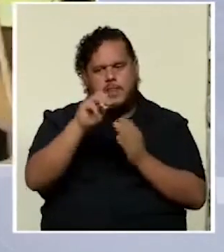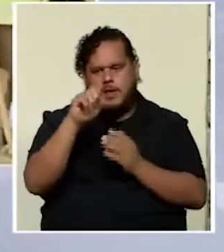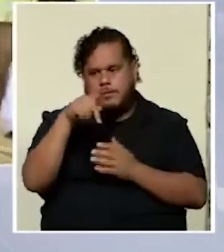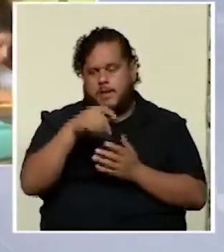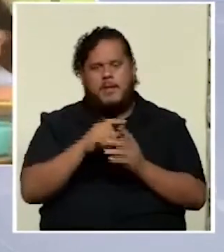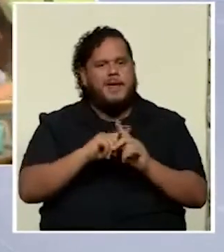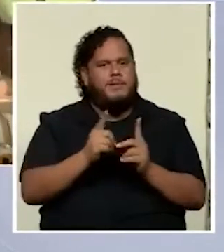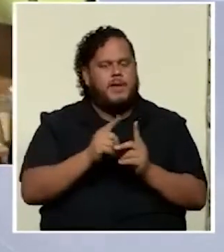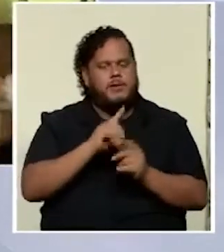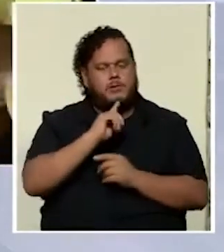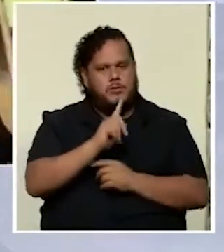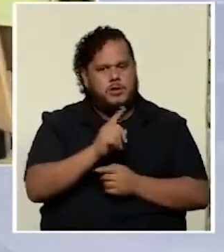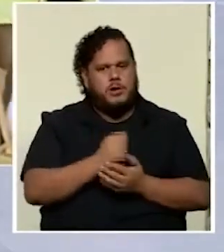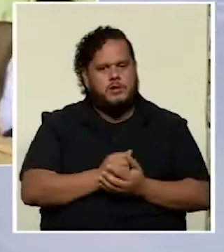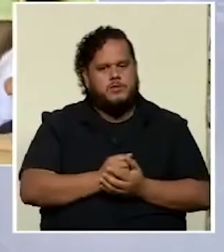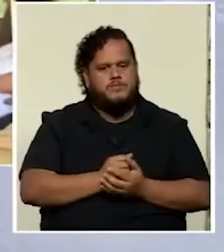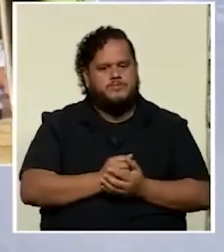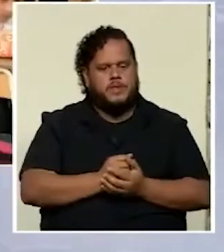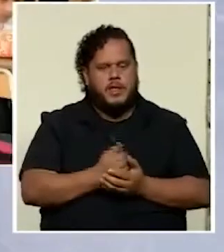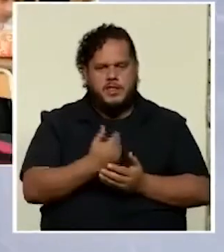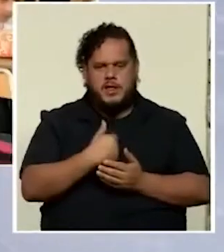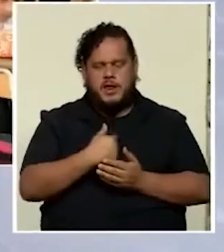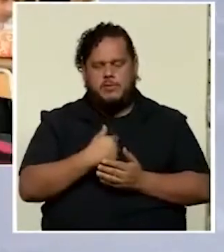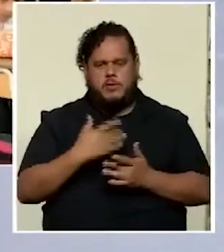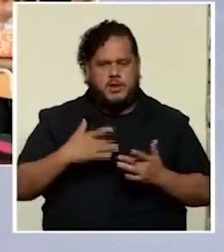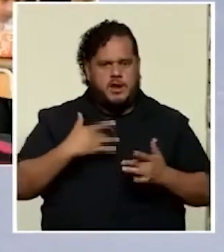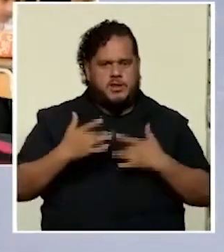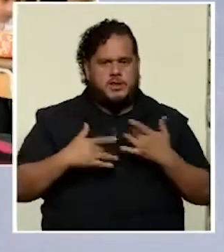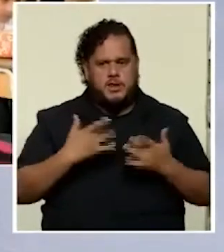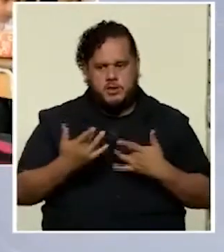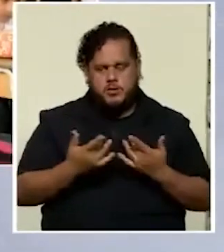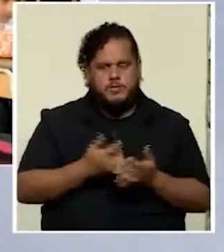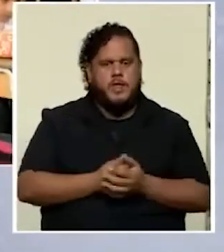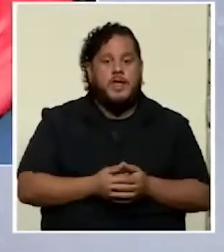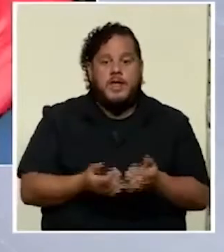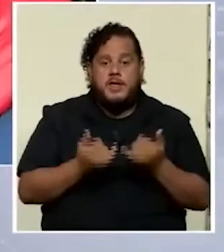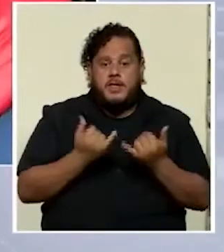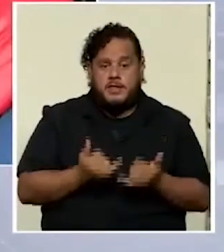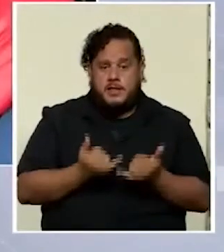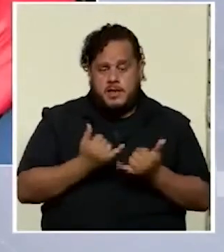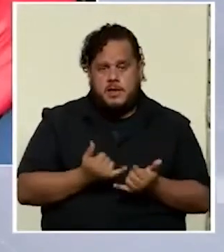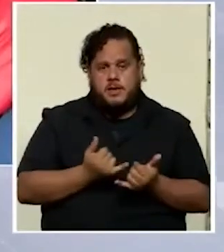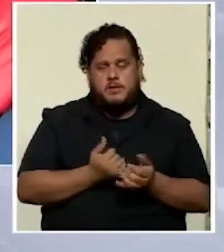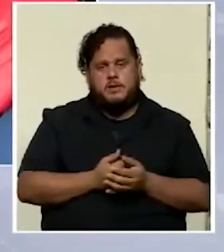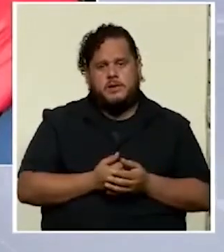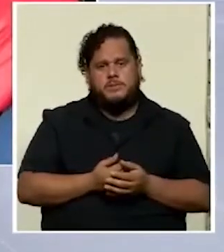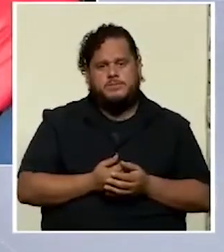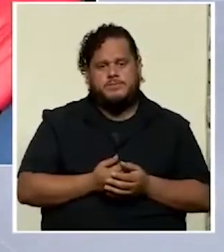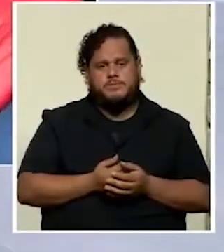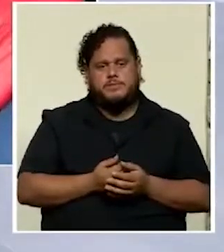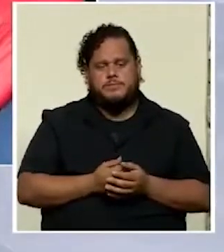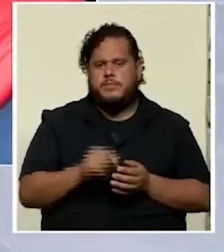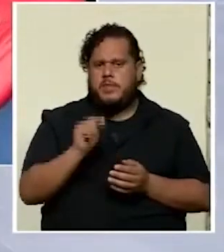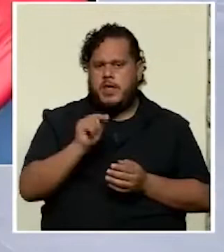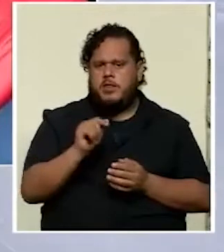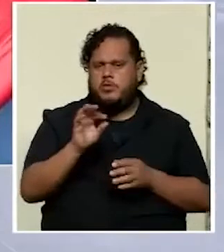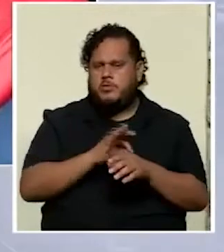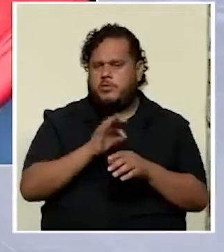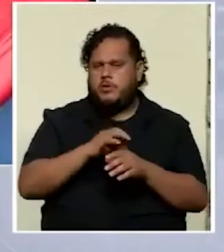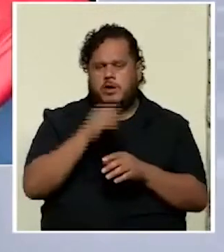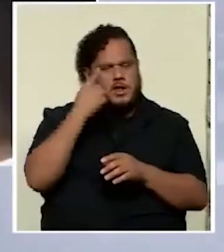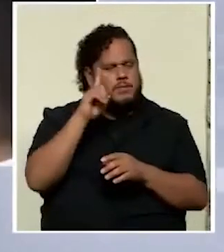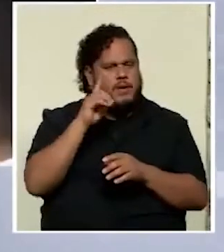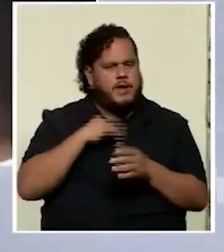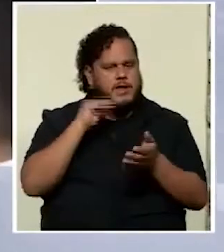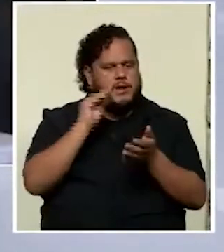pero lo cierto es que tenemos la sensación de que ahora esto funciona para que le